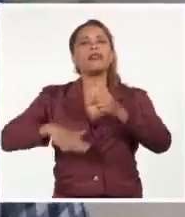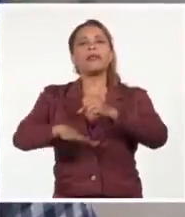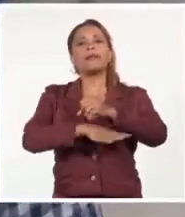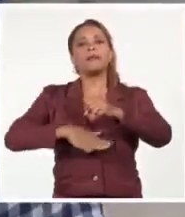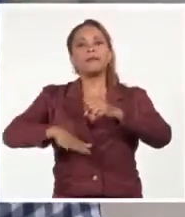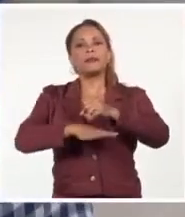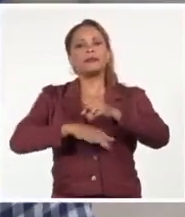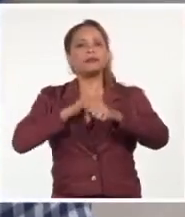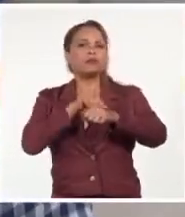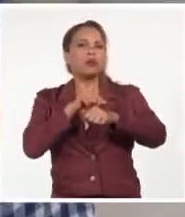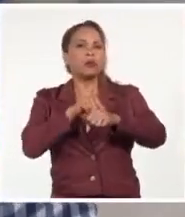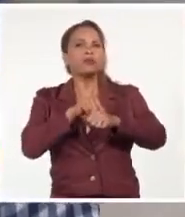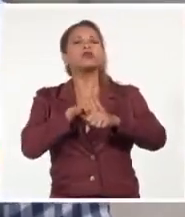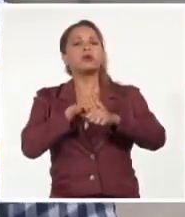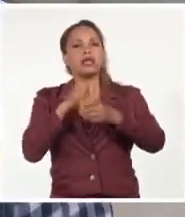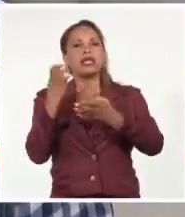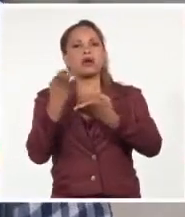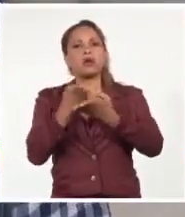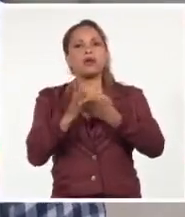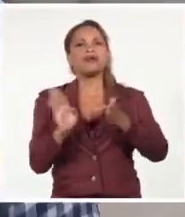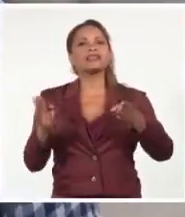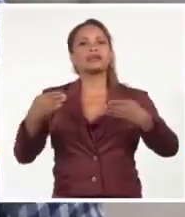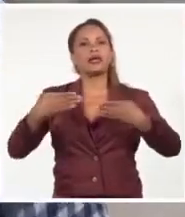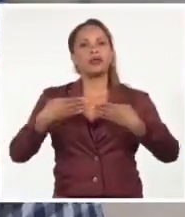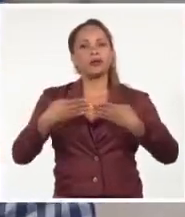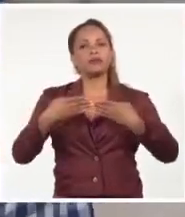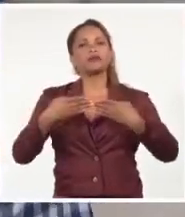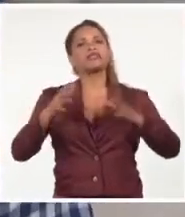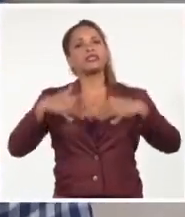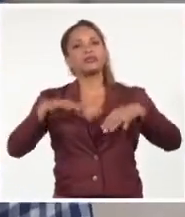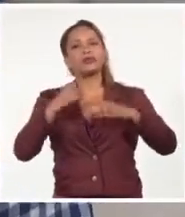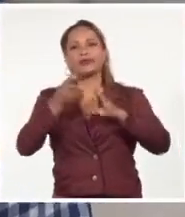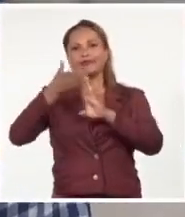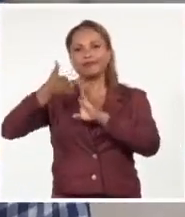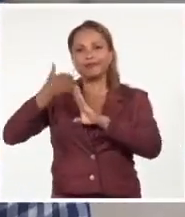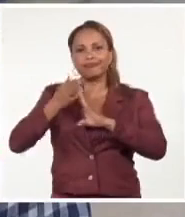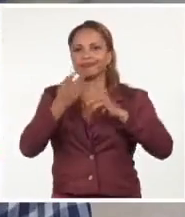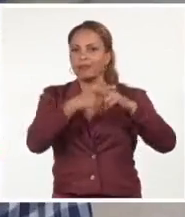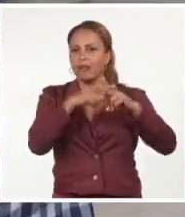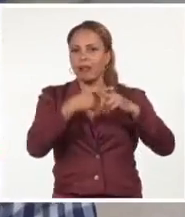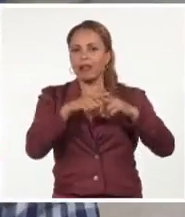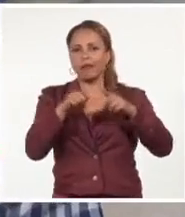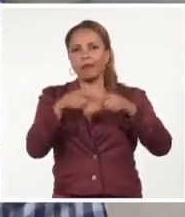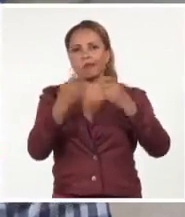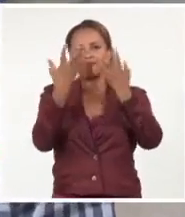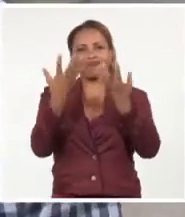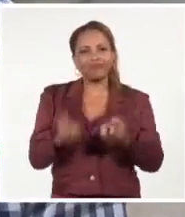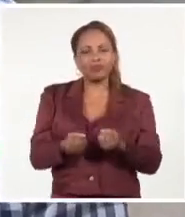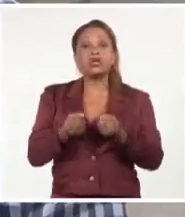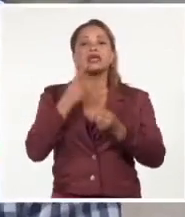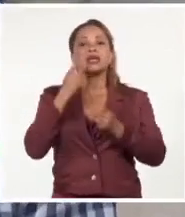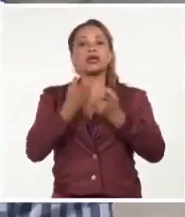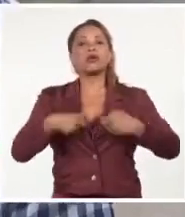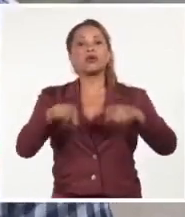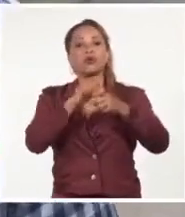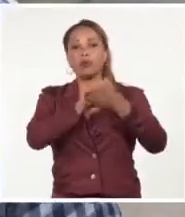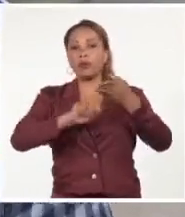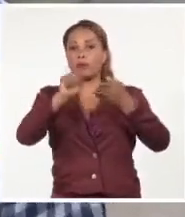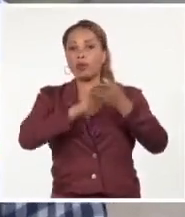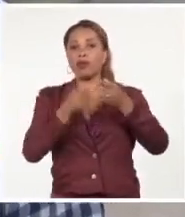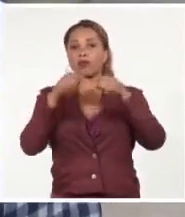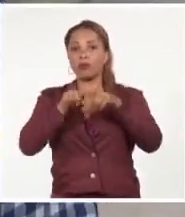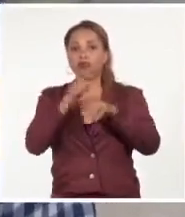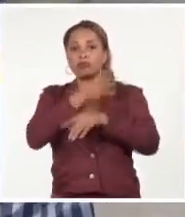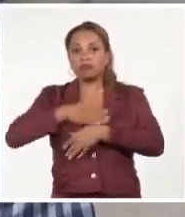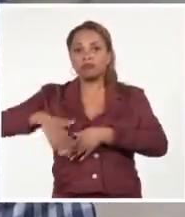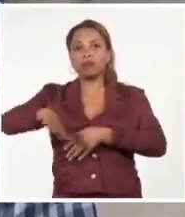momento determinado la escuela tuvo que cerrar por situaciones constructivas y el Consejo Popular, de conjunto con toda la población,